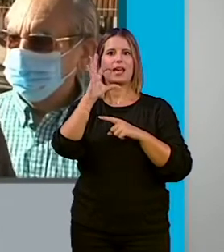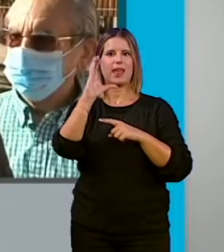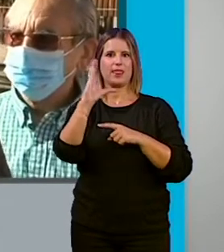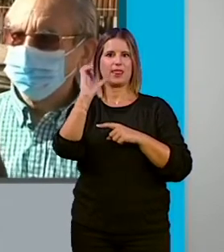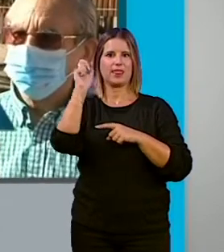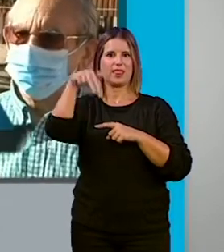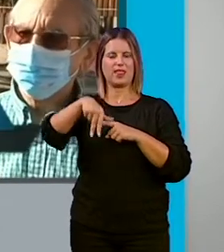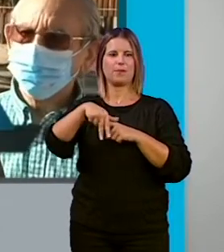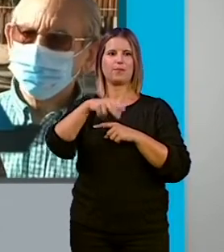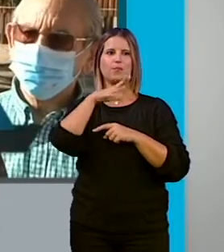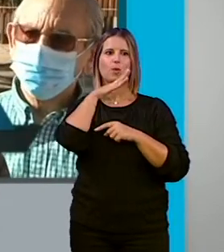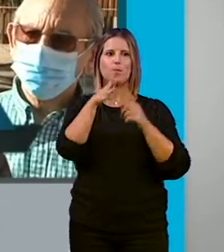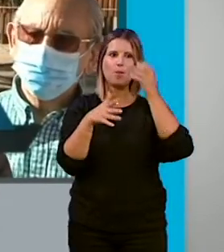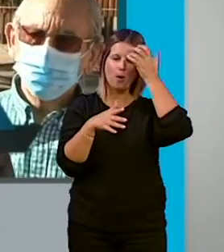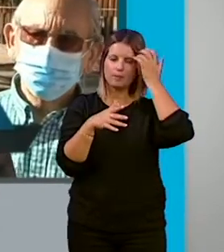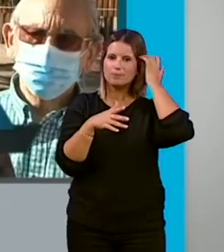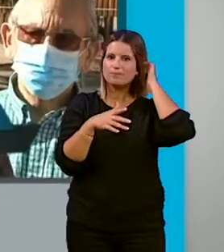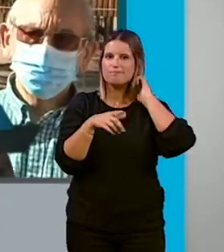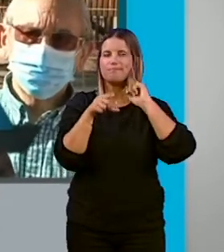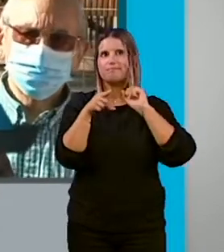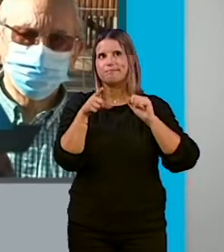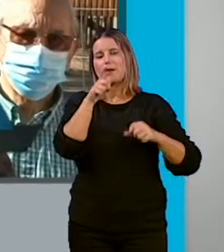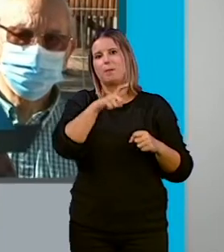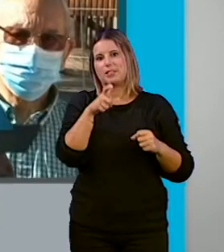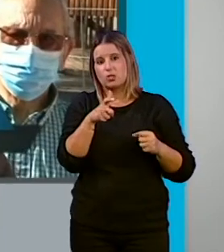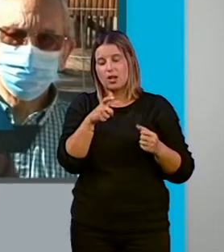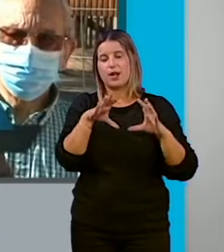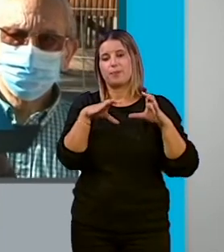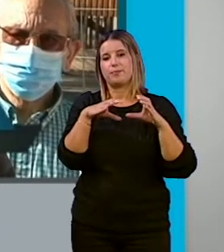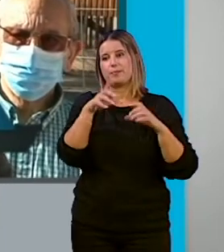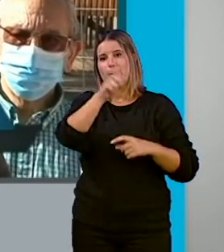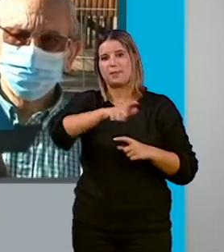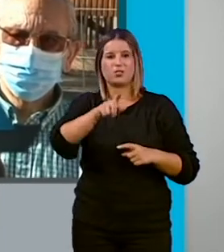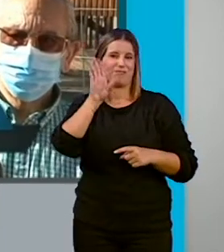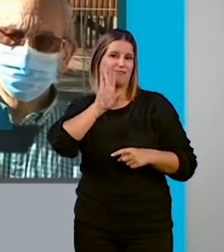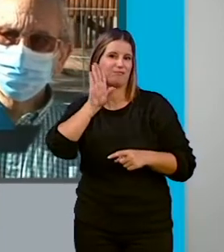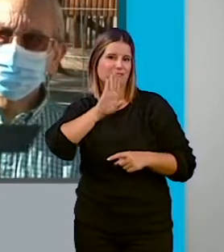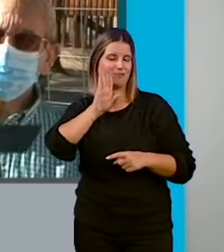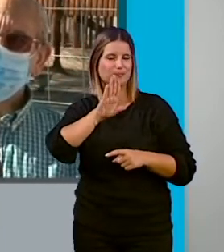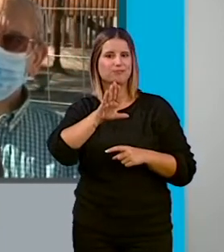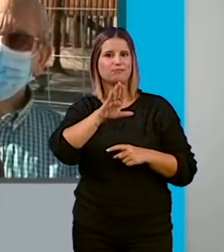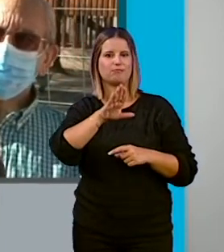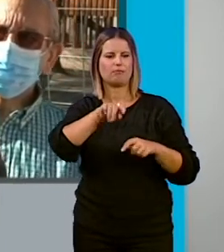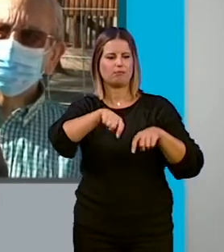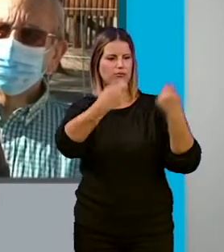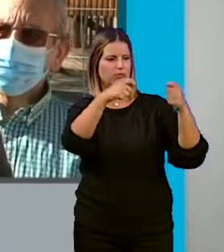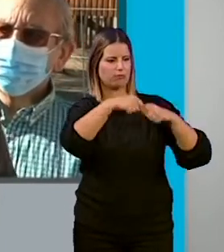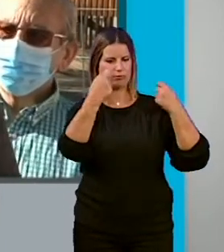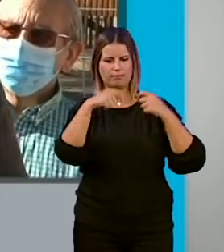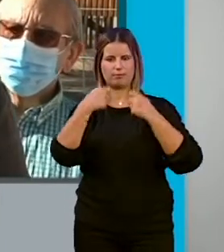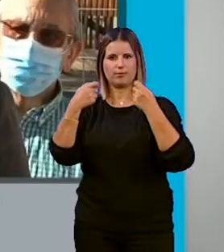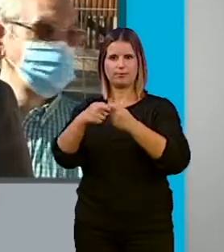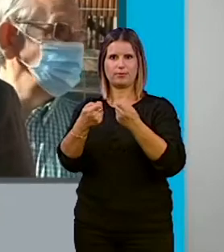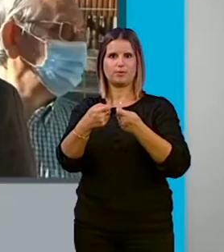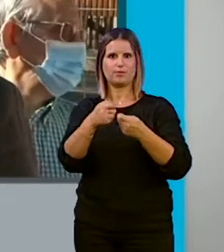está llevándonos a que las personas, personas vándalas, porque no tiene otro nombre, pues han roto el